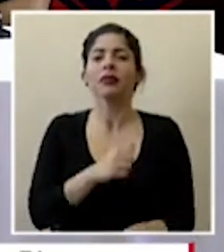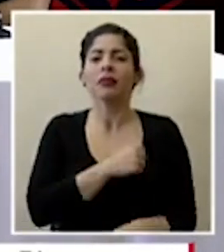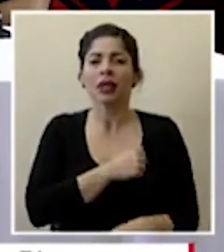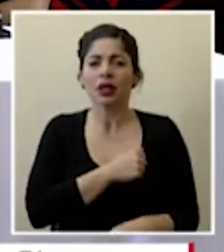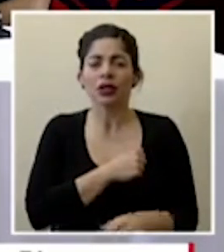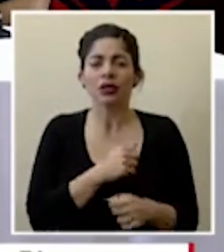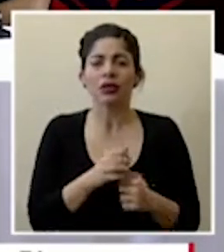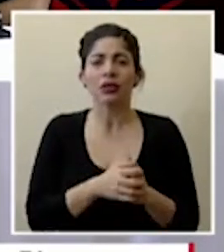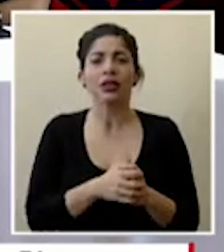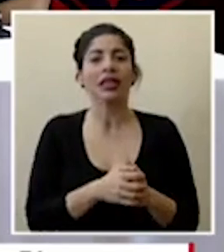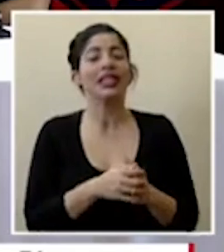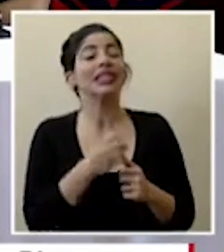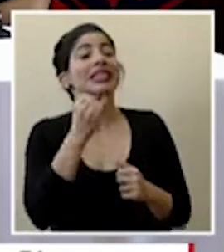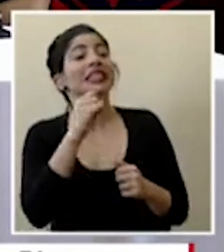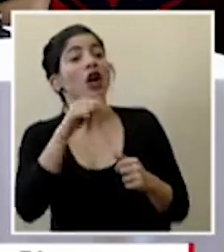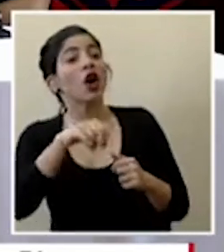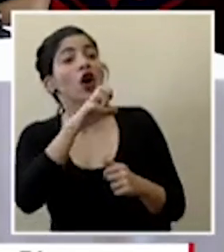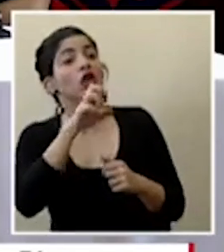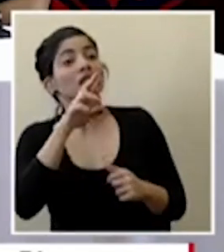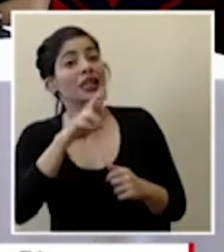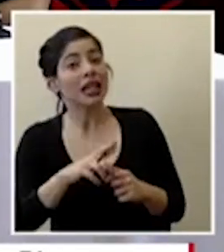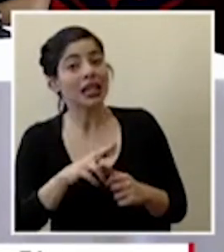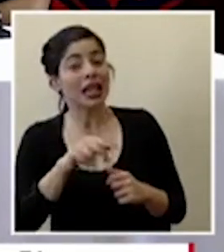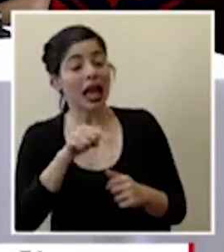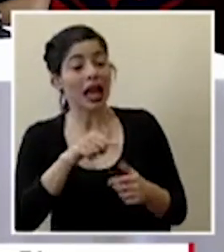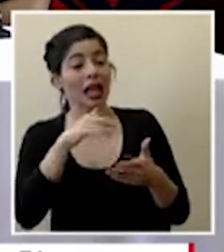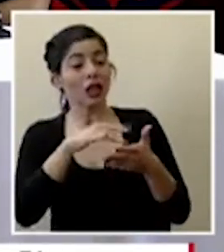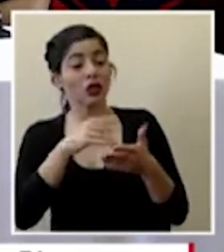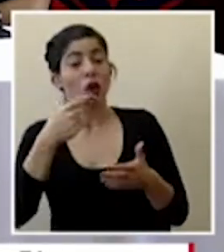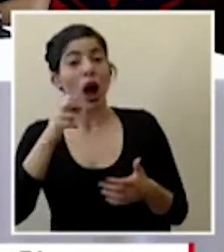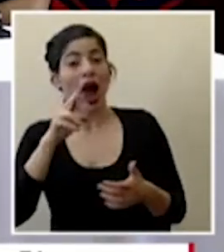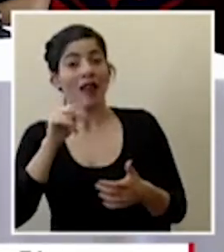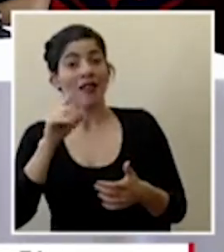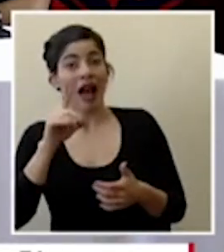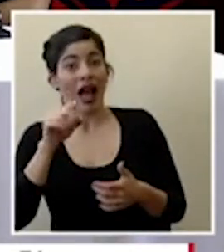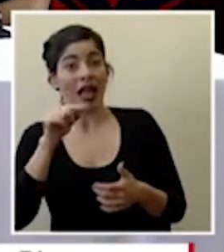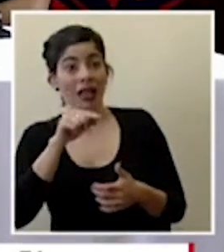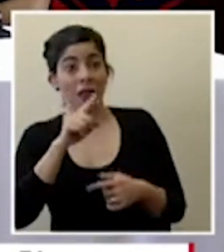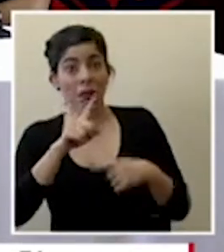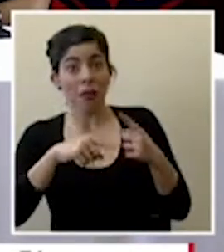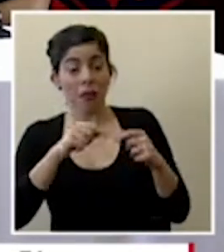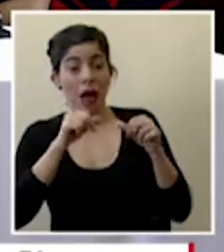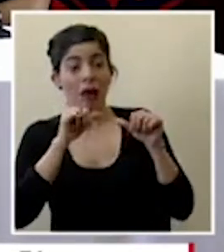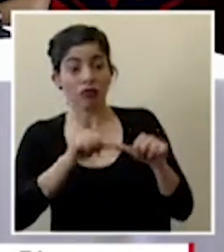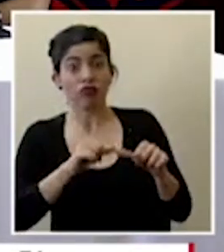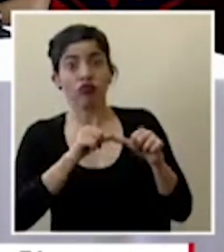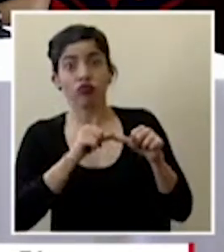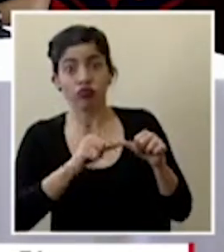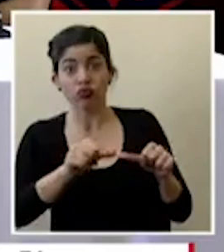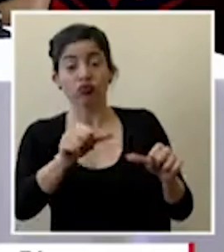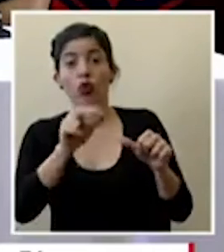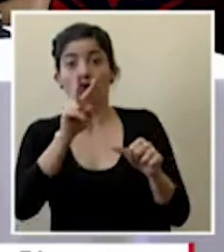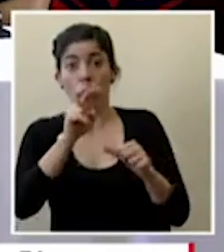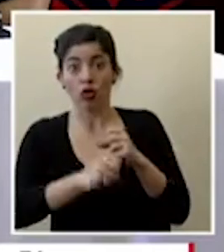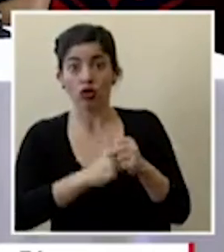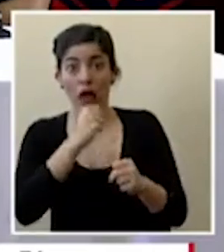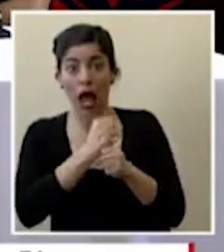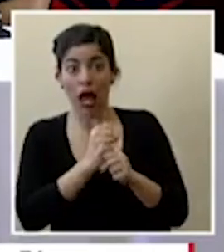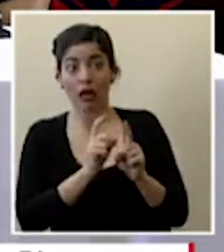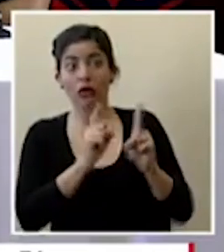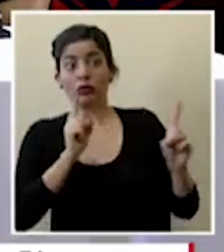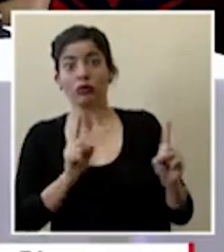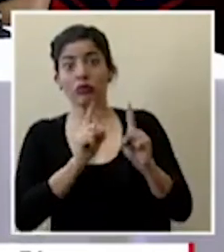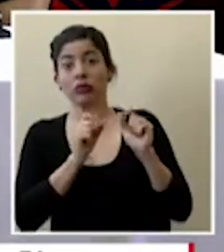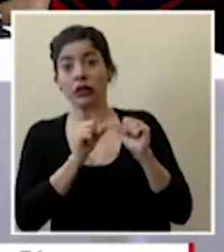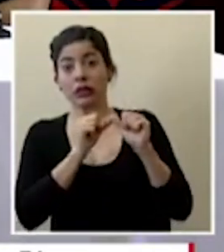pero que si en el caso de costa rica dado este estudio de harvard se analizan medidas para extender ese distanciamiento durante dos años y evitar contagios